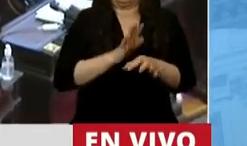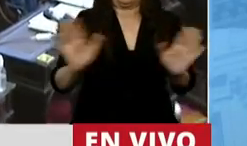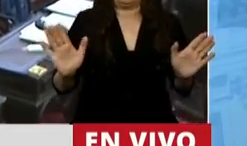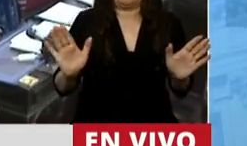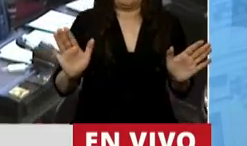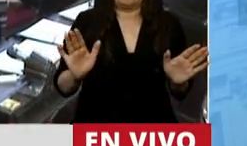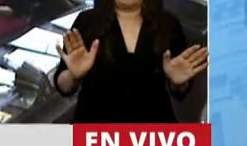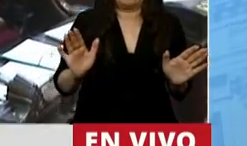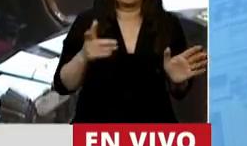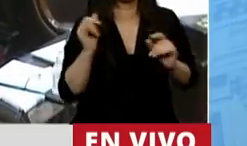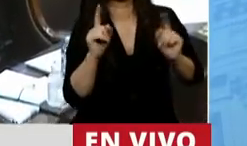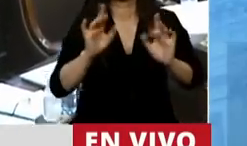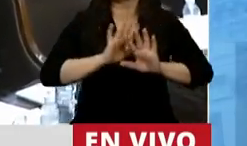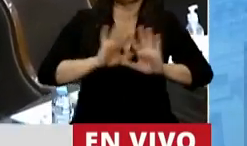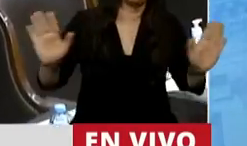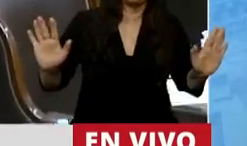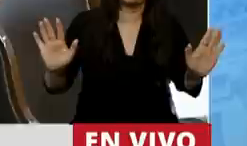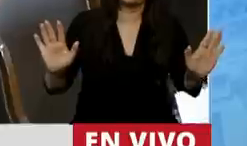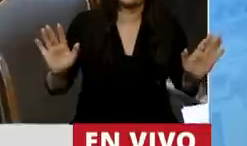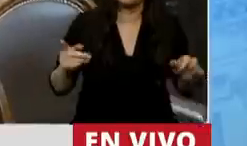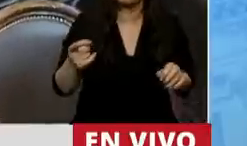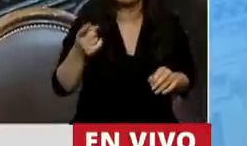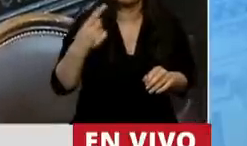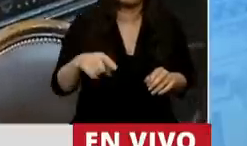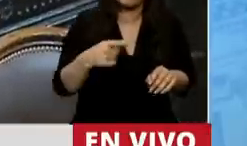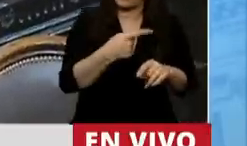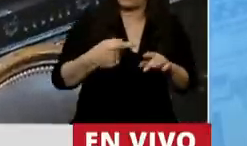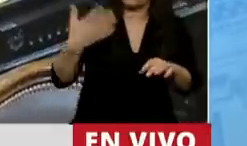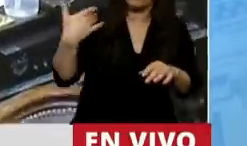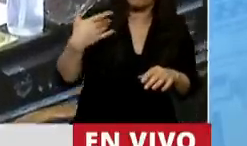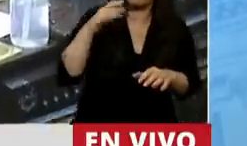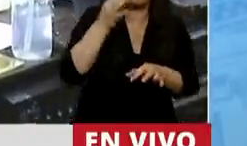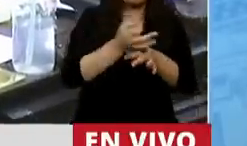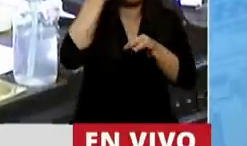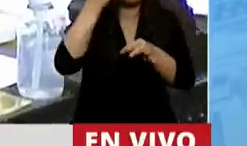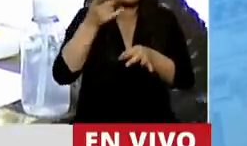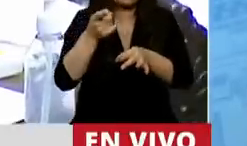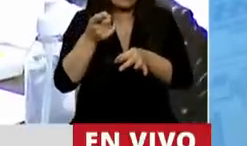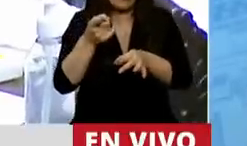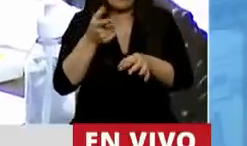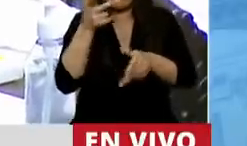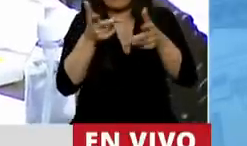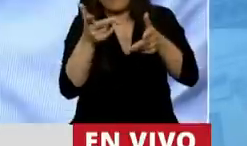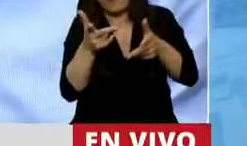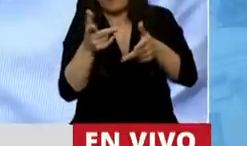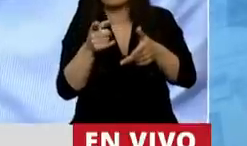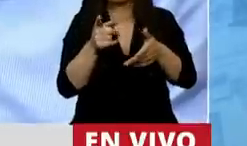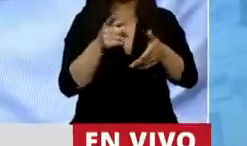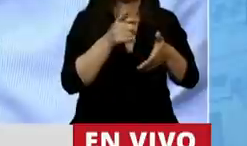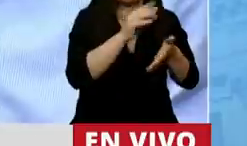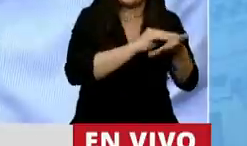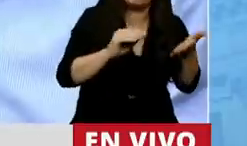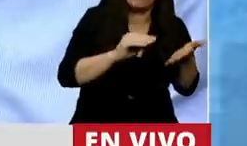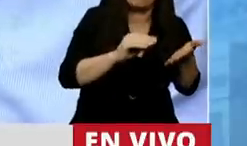indiscutible. Pero en la semana que nos pasamos hablando con personas idóneas, hablaron abogados que